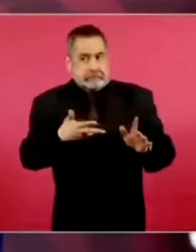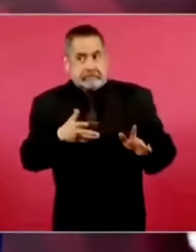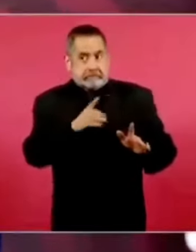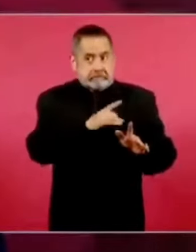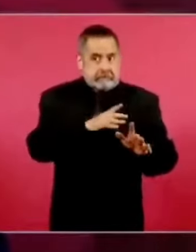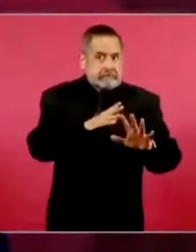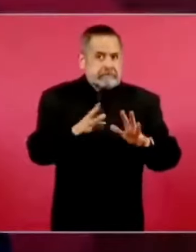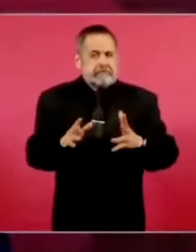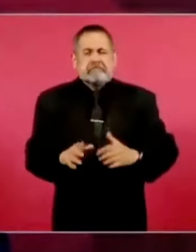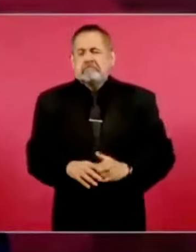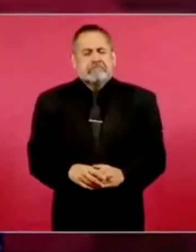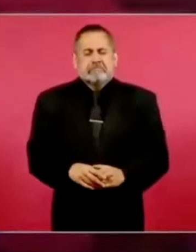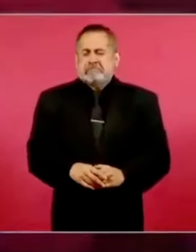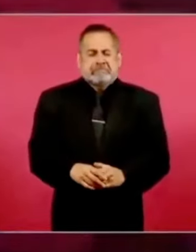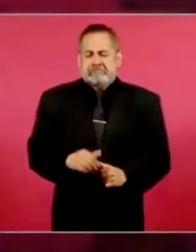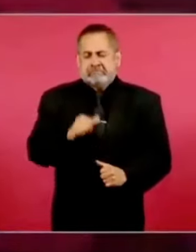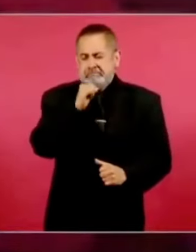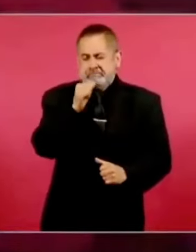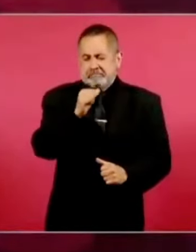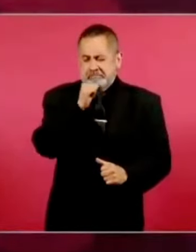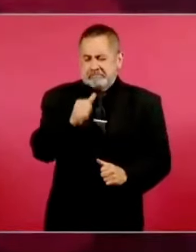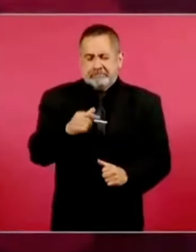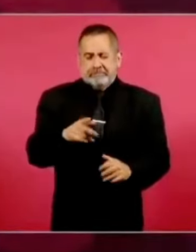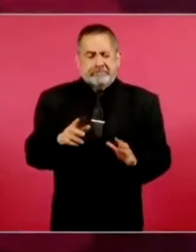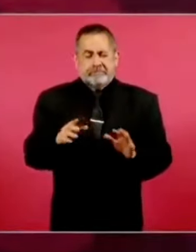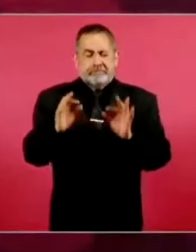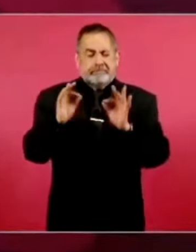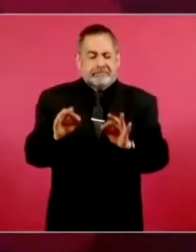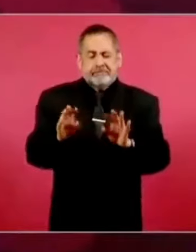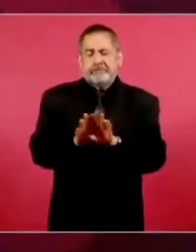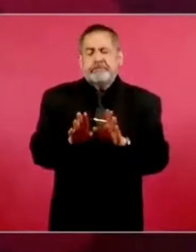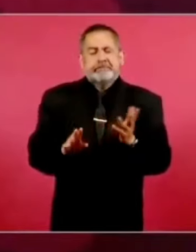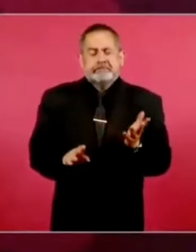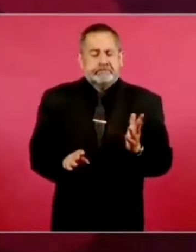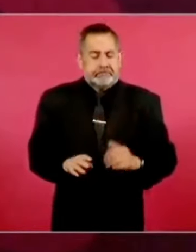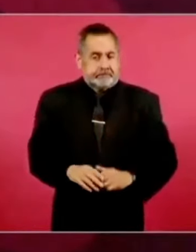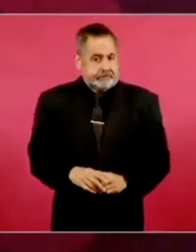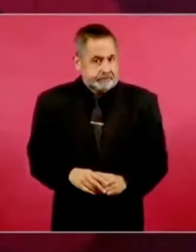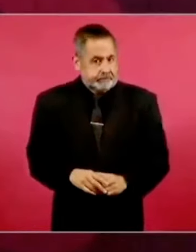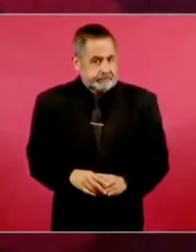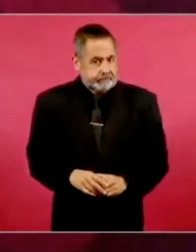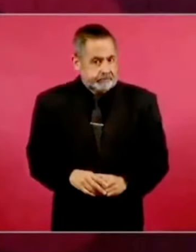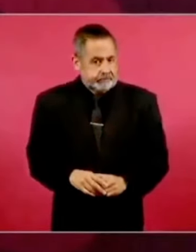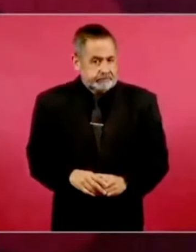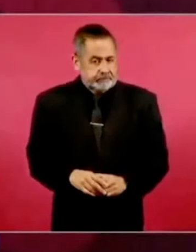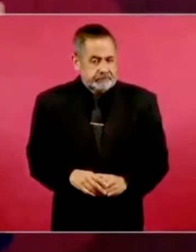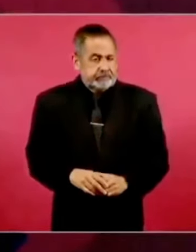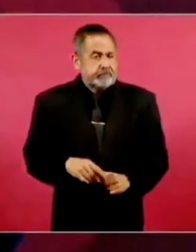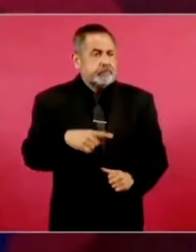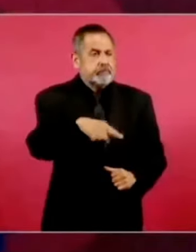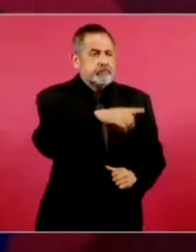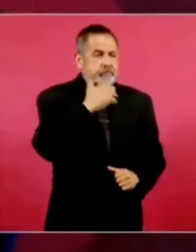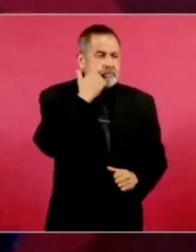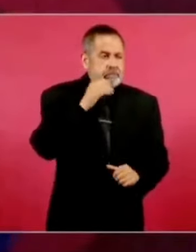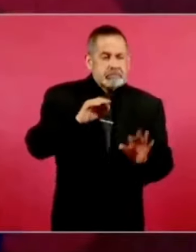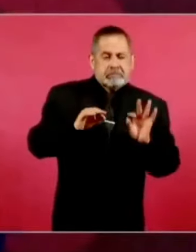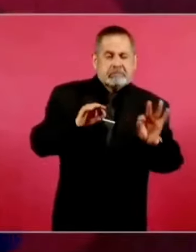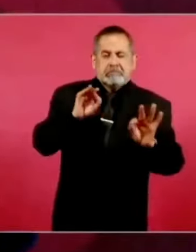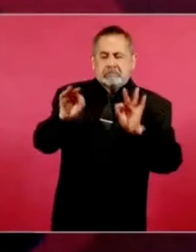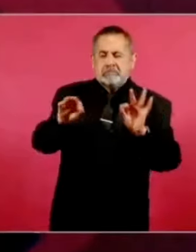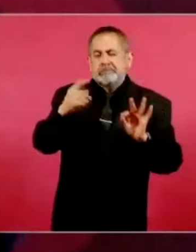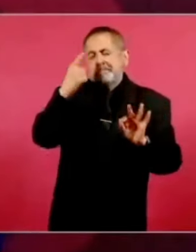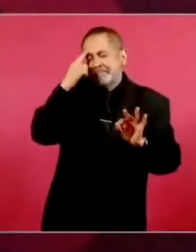posicionar con propósitos políticos